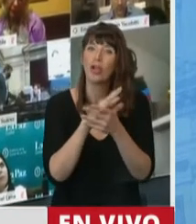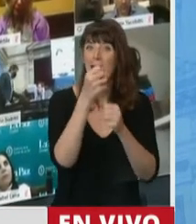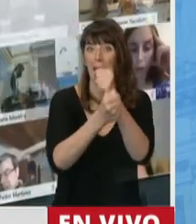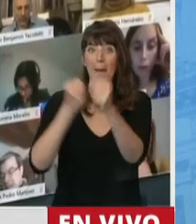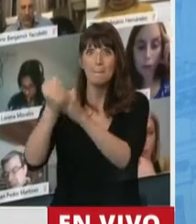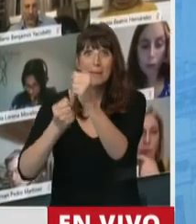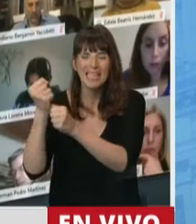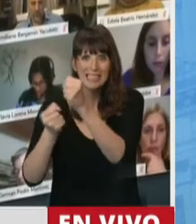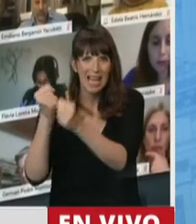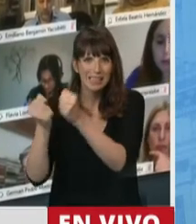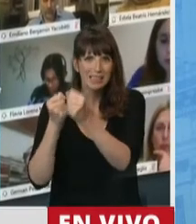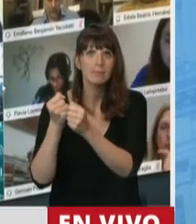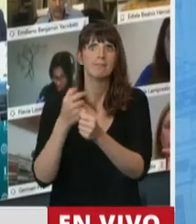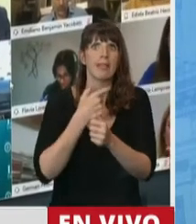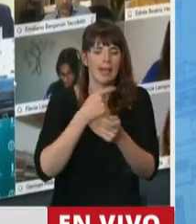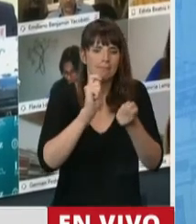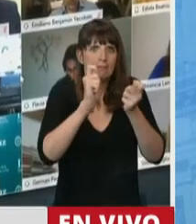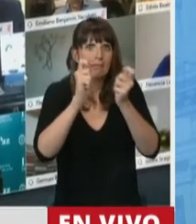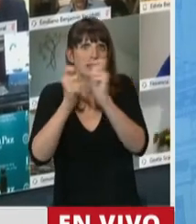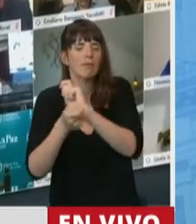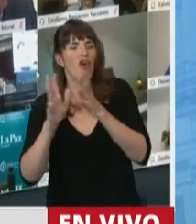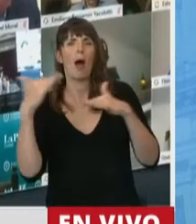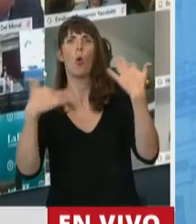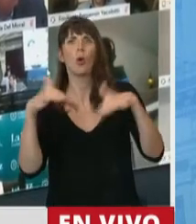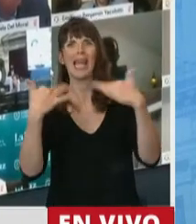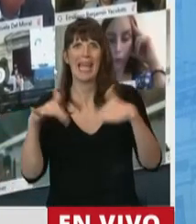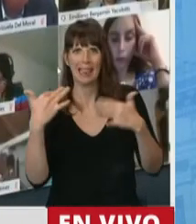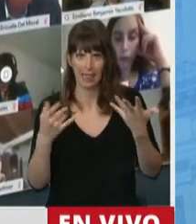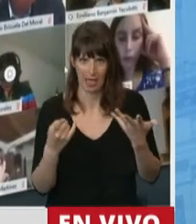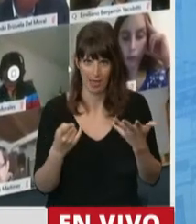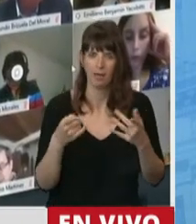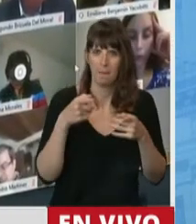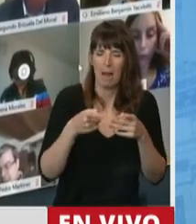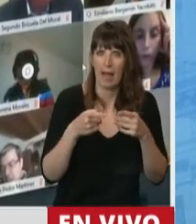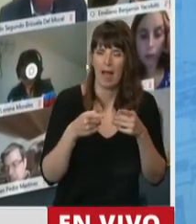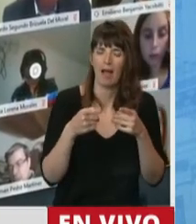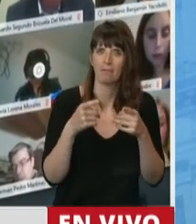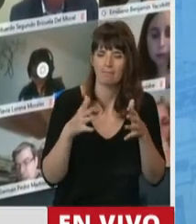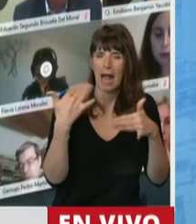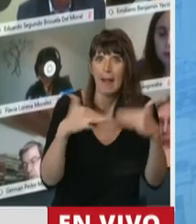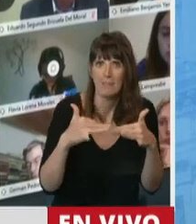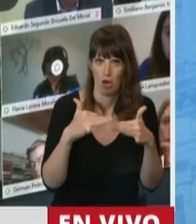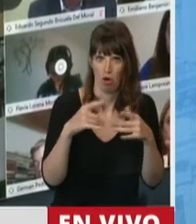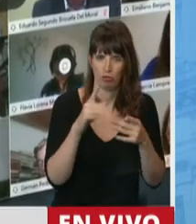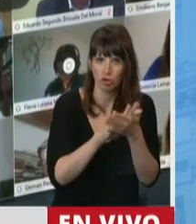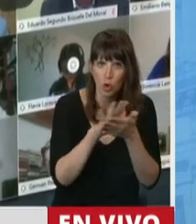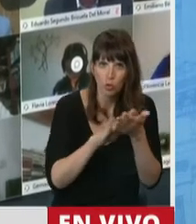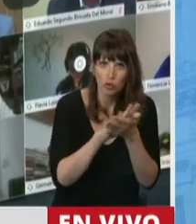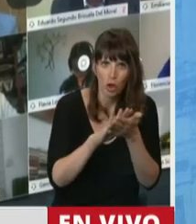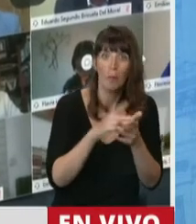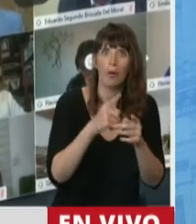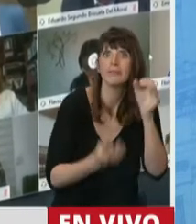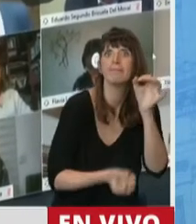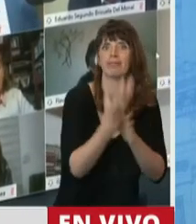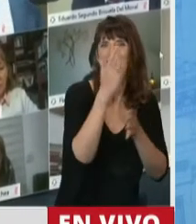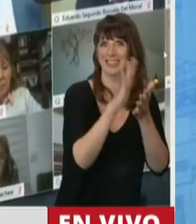volcarse a una reconversión de urgencia, improvisada, a lo que se denomina teletrabajo. Y acá me